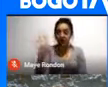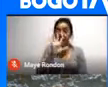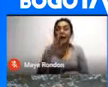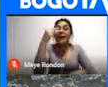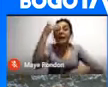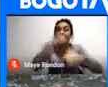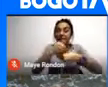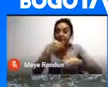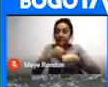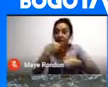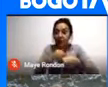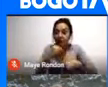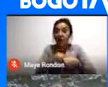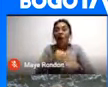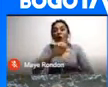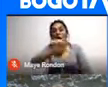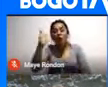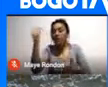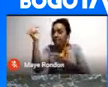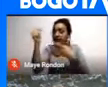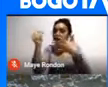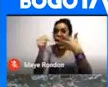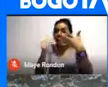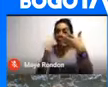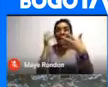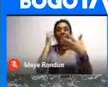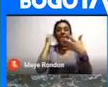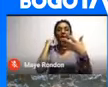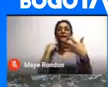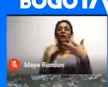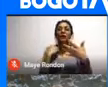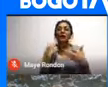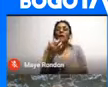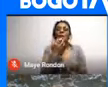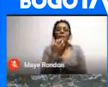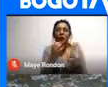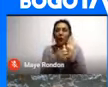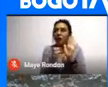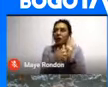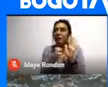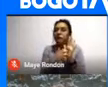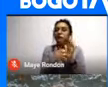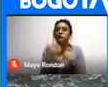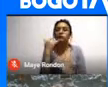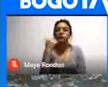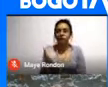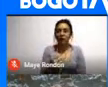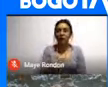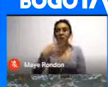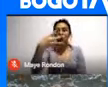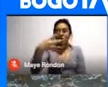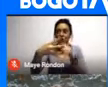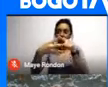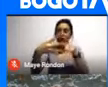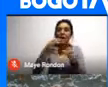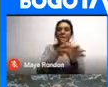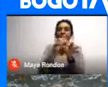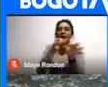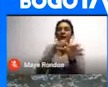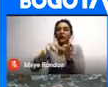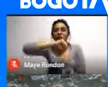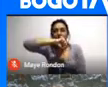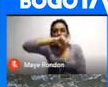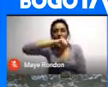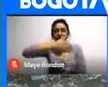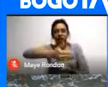a eso Tenemos otras bondades Y por ejemplo Tiene 4 de los 17 pueblos Patrimonio de